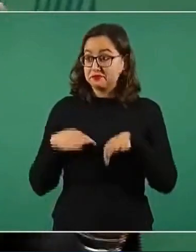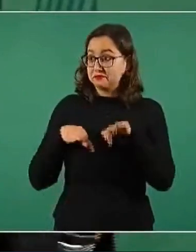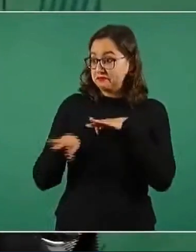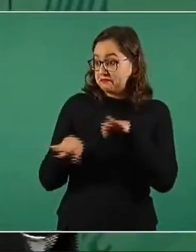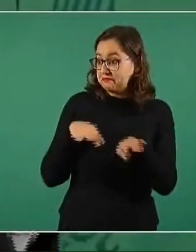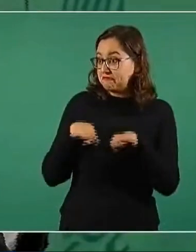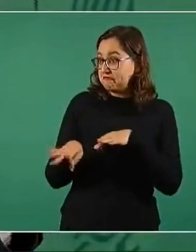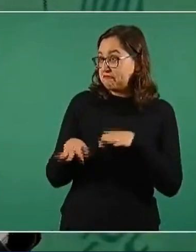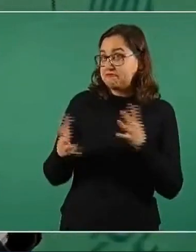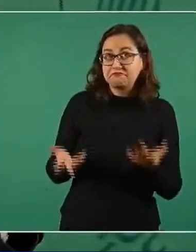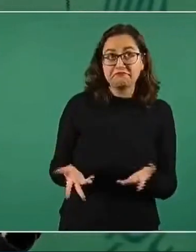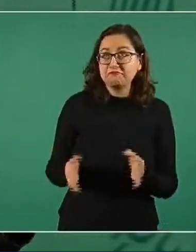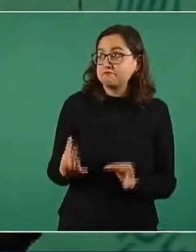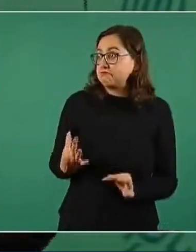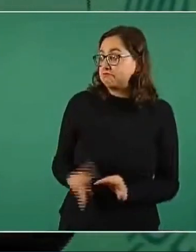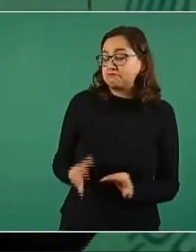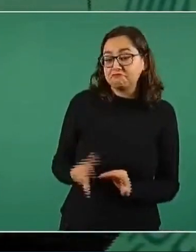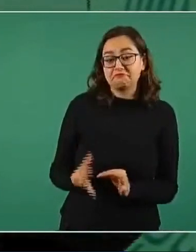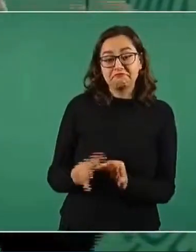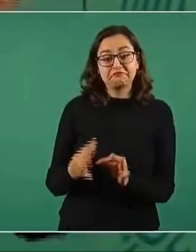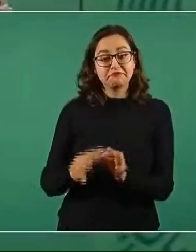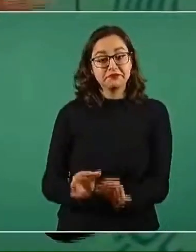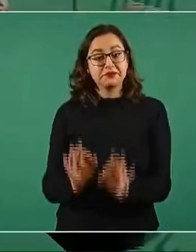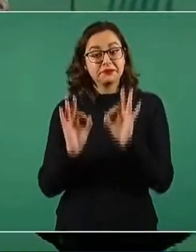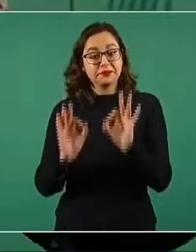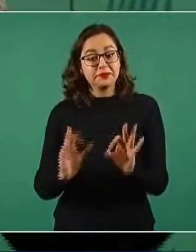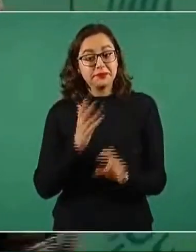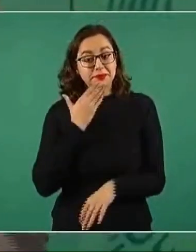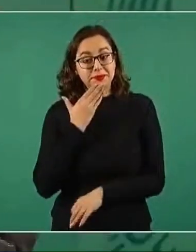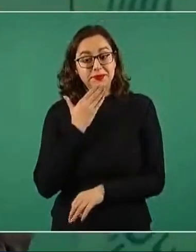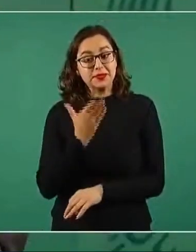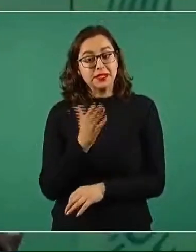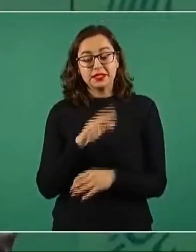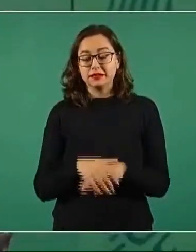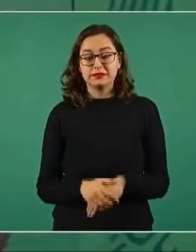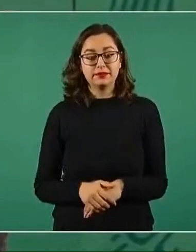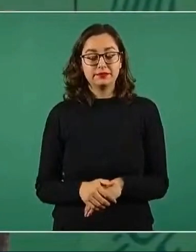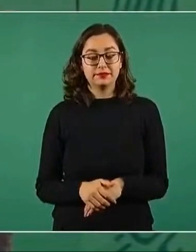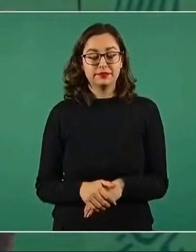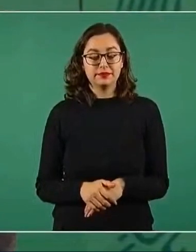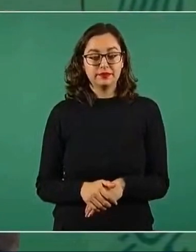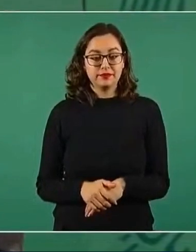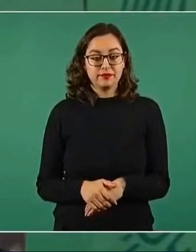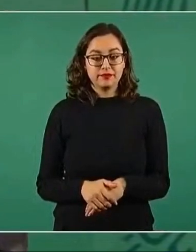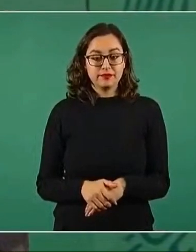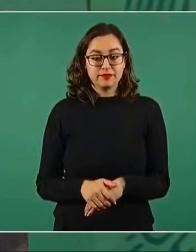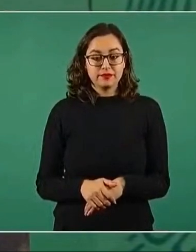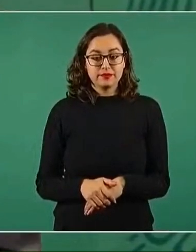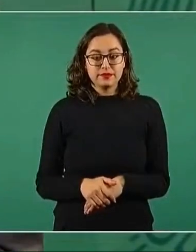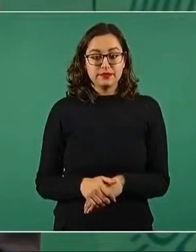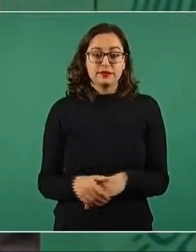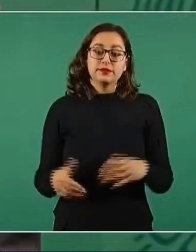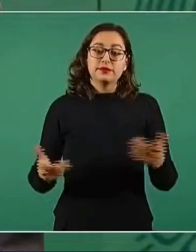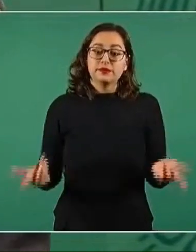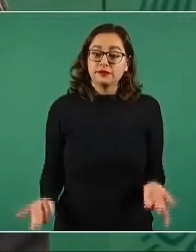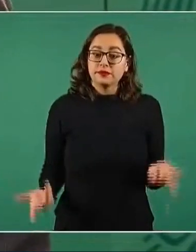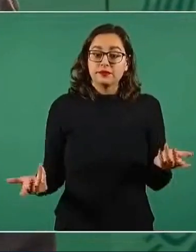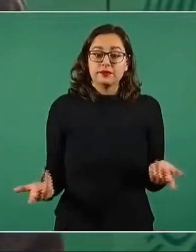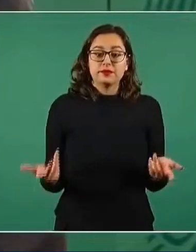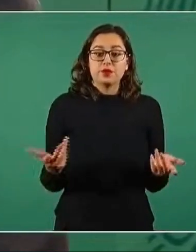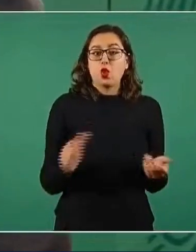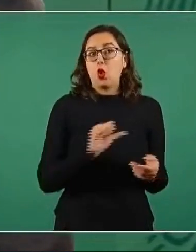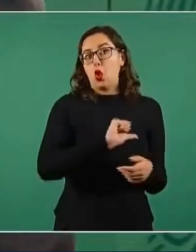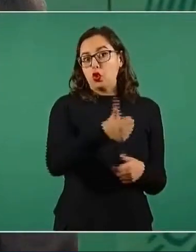la oficina de presidencia, pero así en general,